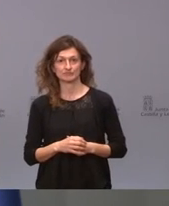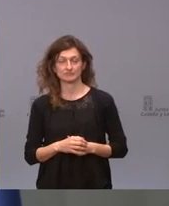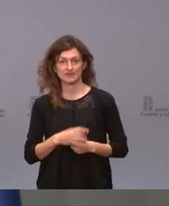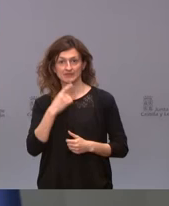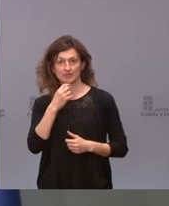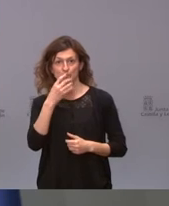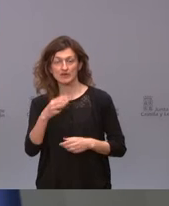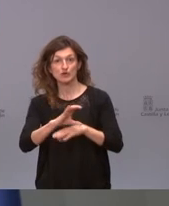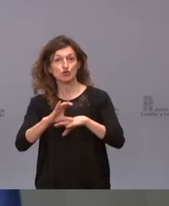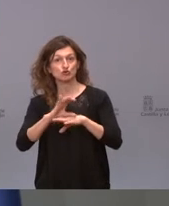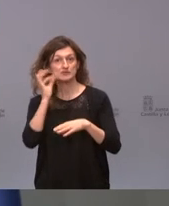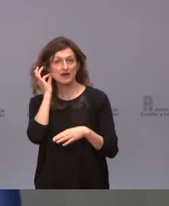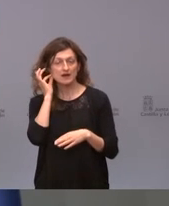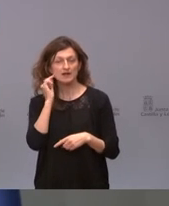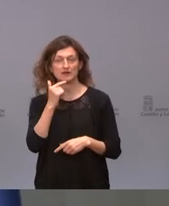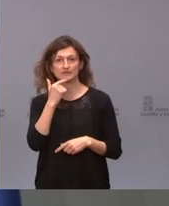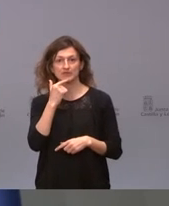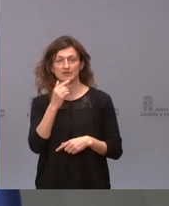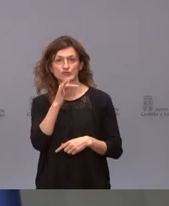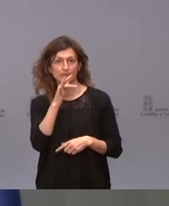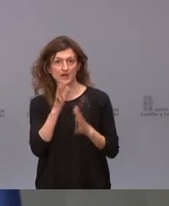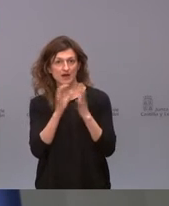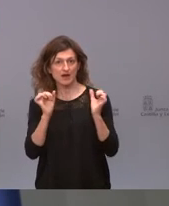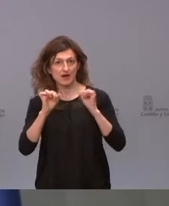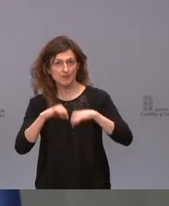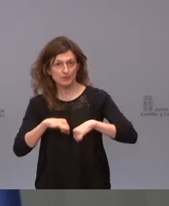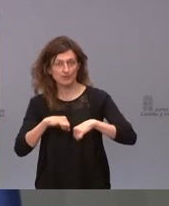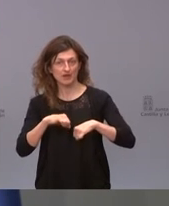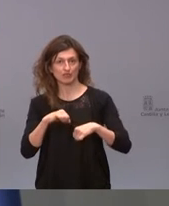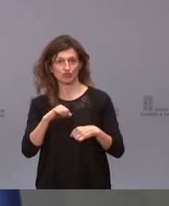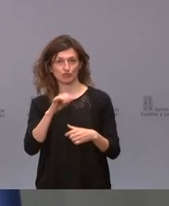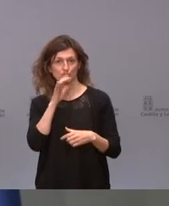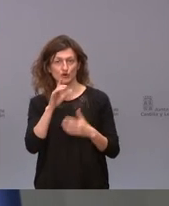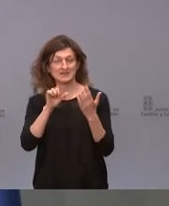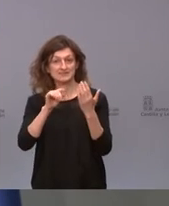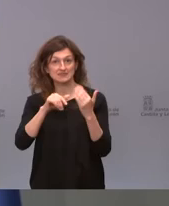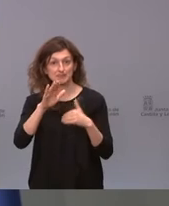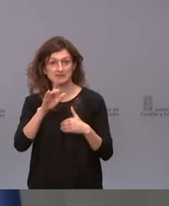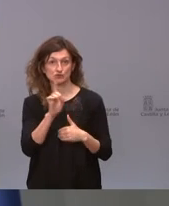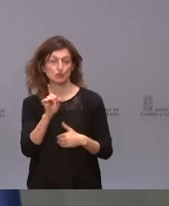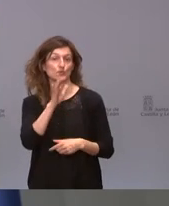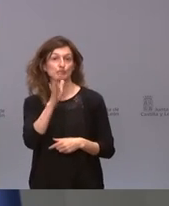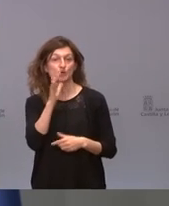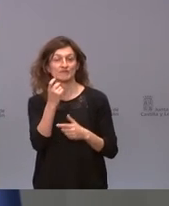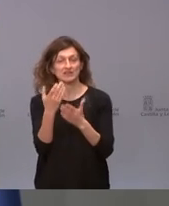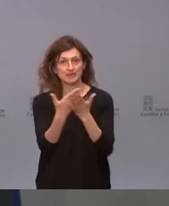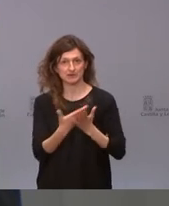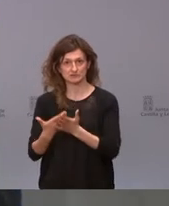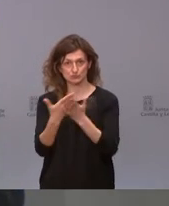la consejera no se había aprobado por encima de 60 años por falta de estudio